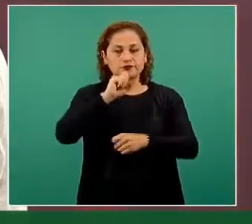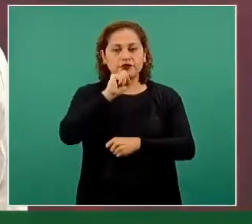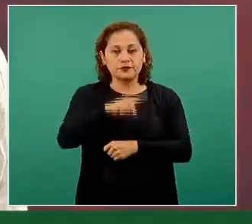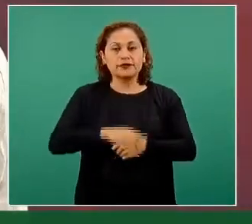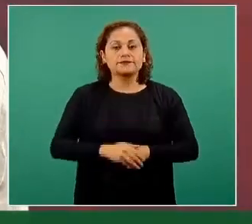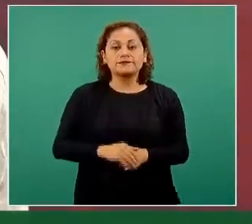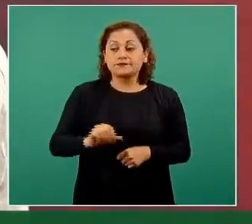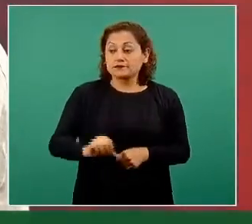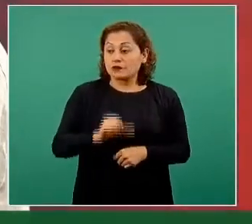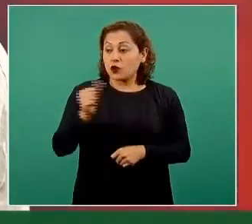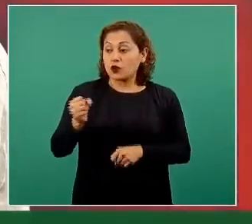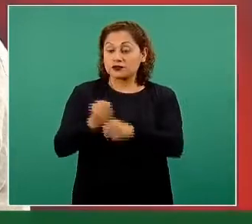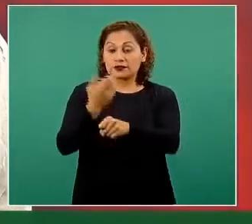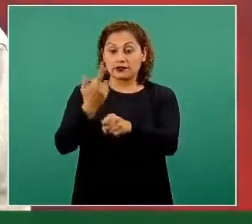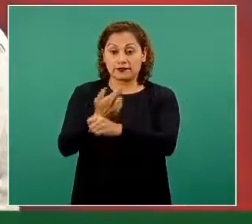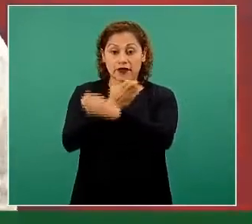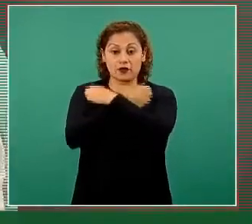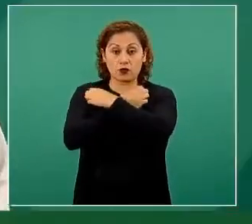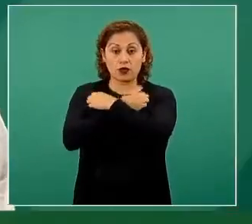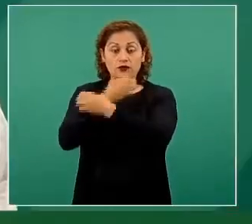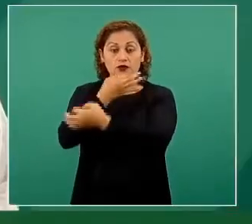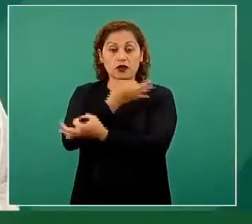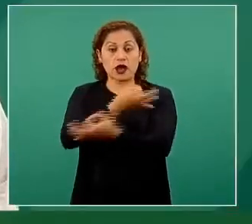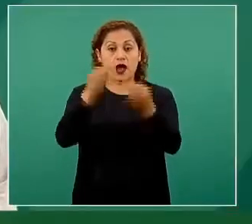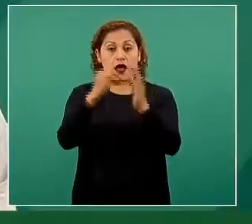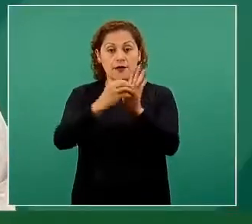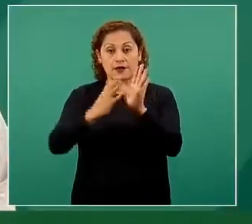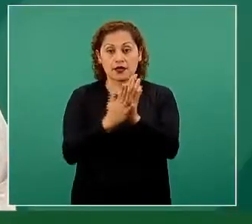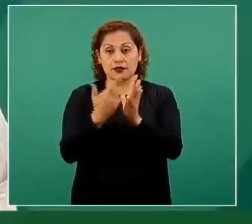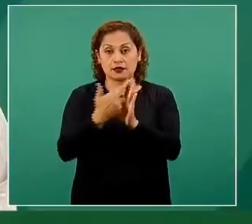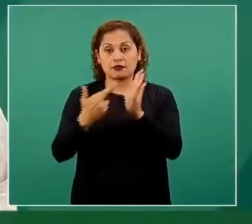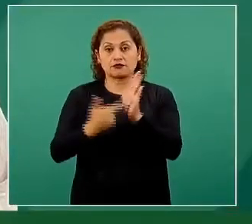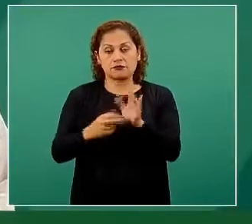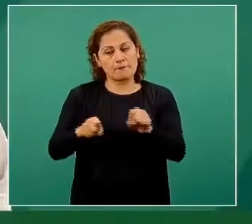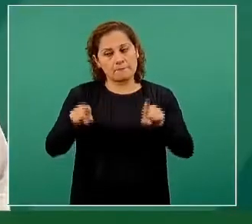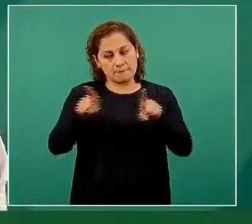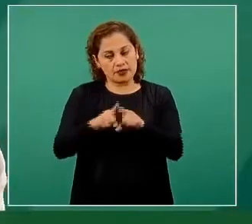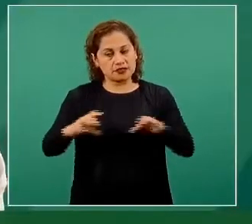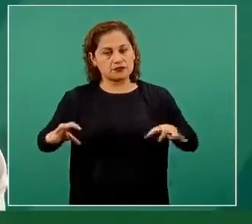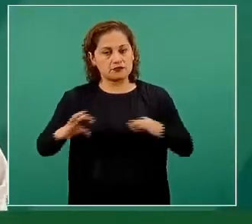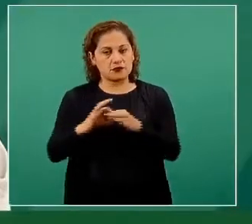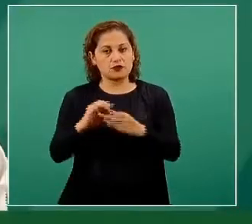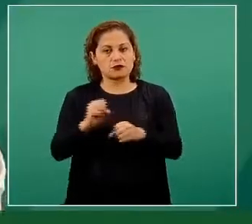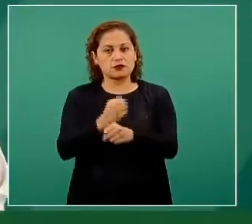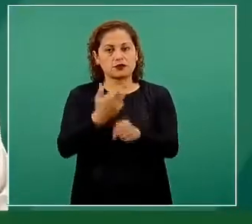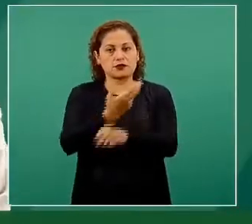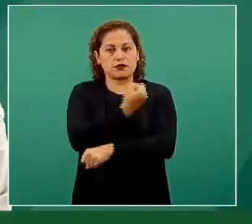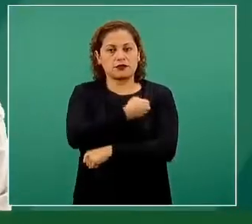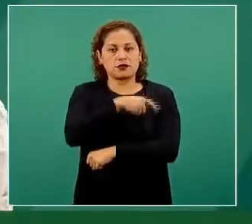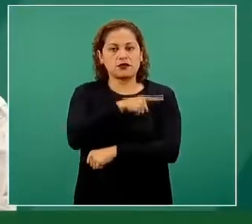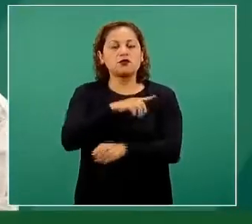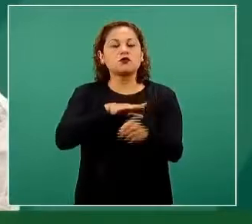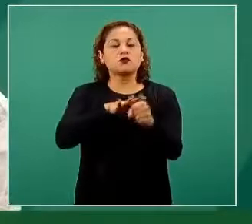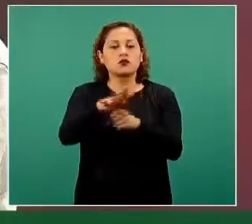Otras medidas que ha dispuesto la Secretaría de Educación Pública, por supuesto, con todo el respaldo de la Secretaría de Salud, es